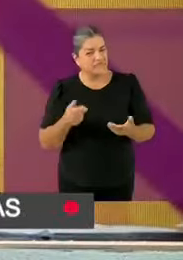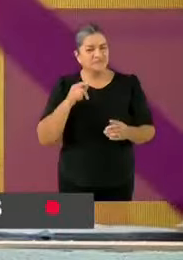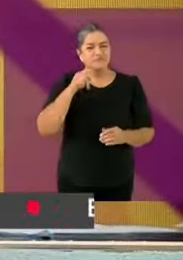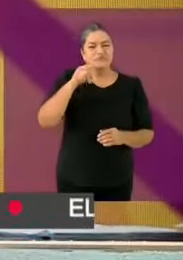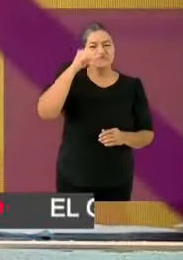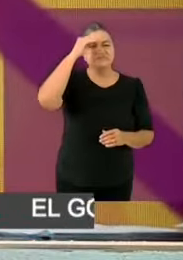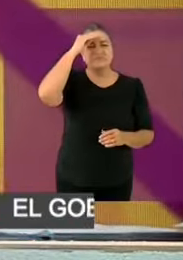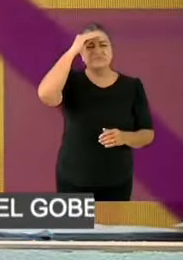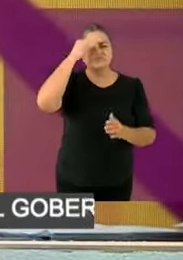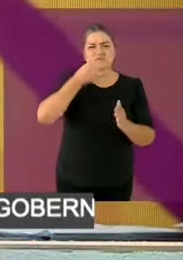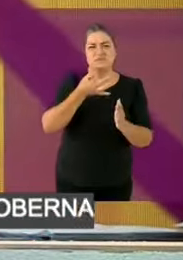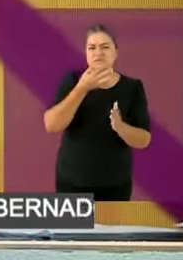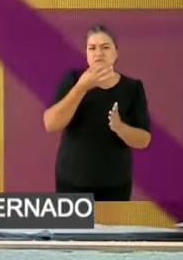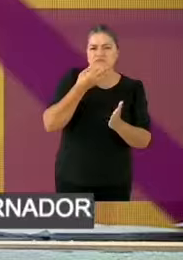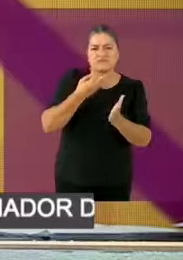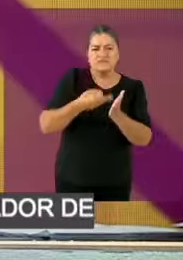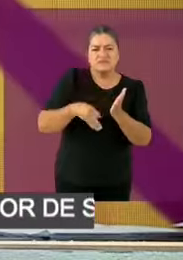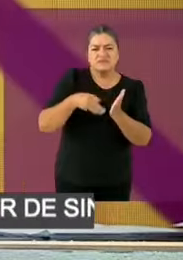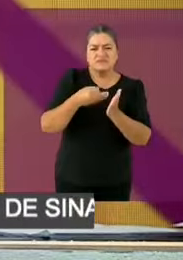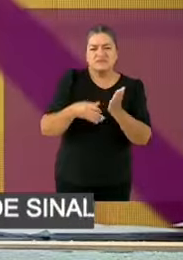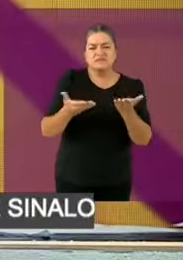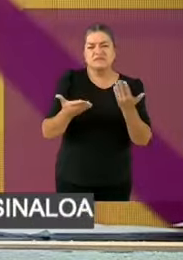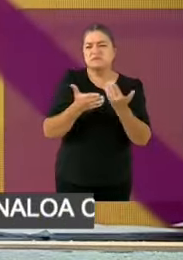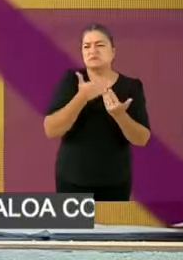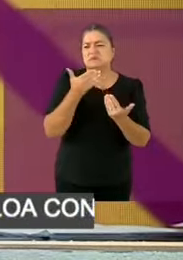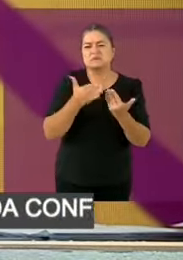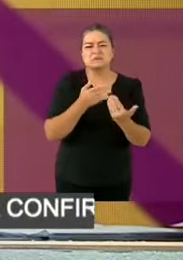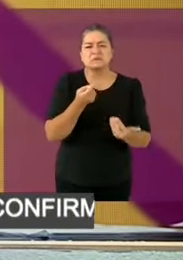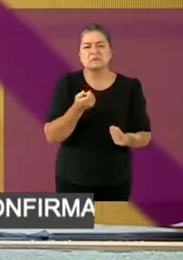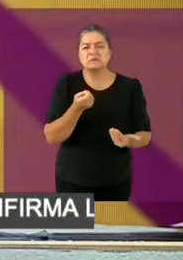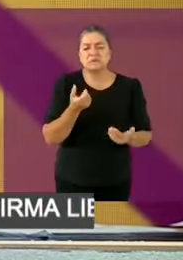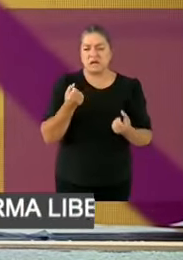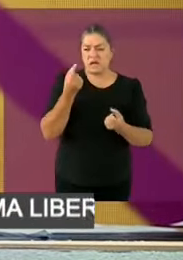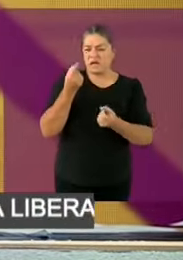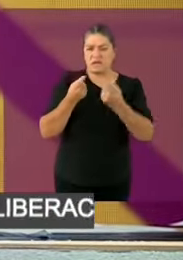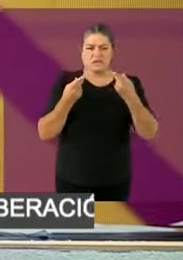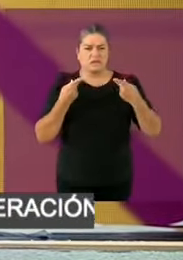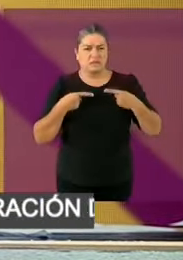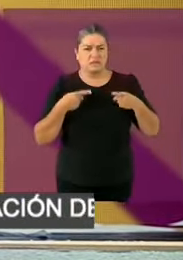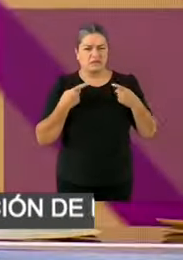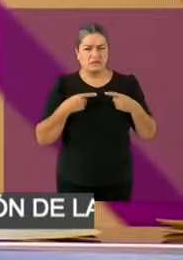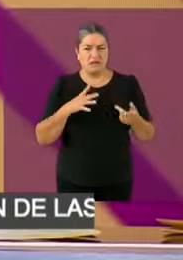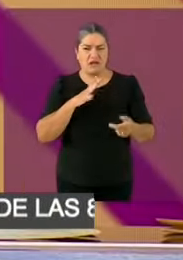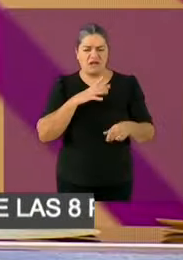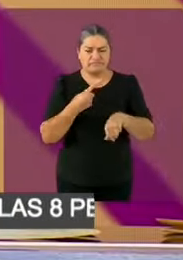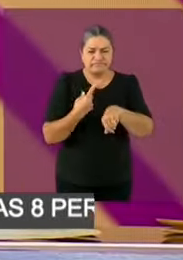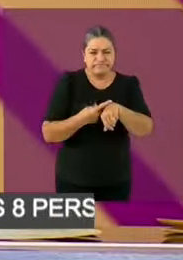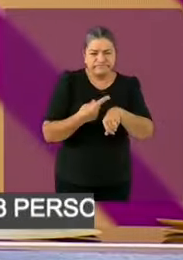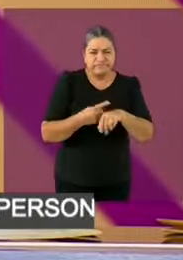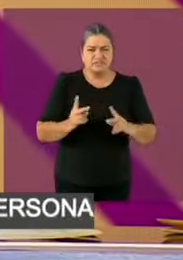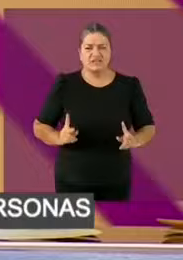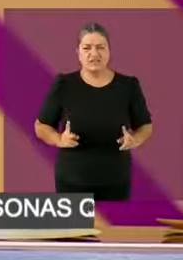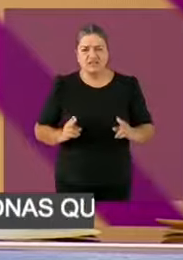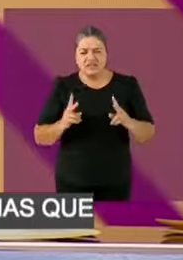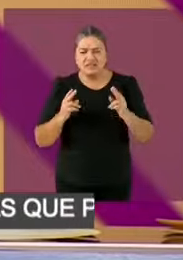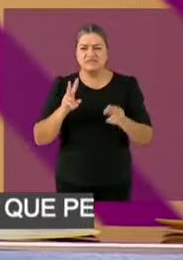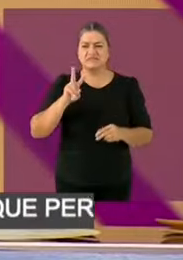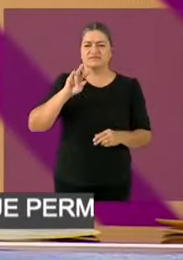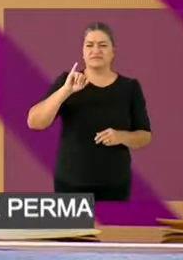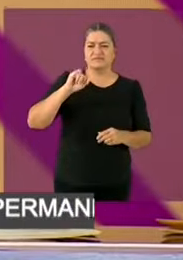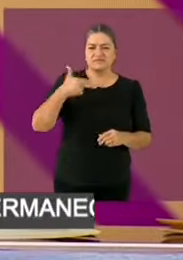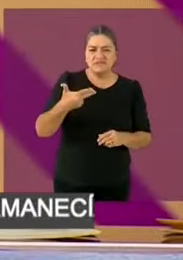personas que tienen padecimientos, enfermedades como cáncer, VIH. Candidata Xochitl Galvez. Lo primero que quiero decirle al candidato Maynes, pues que él perteneció